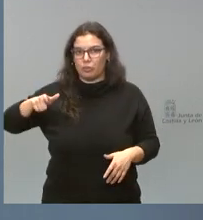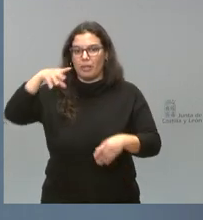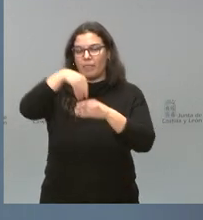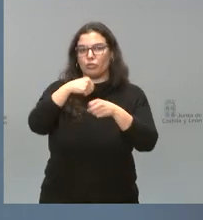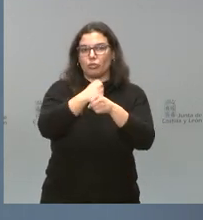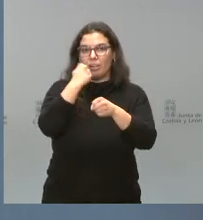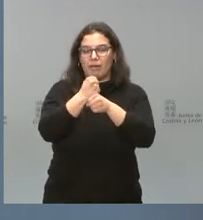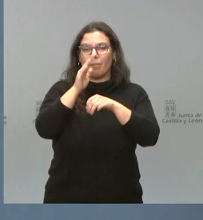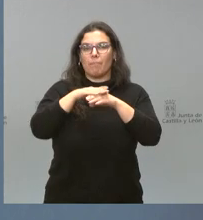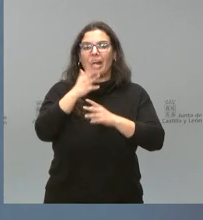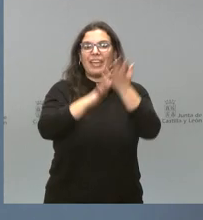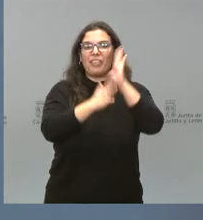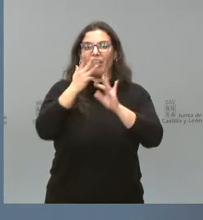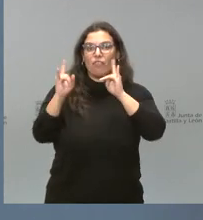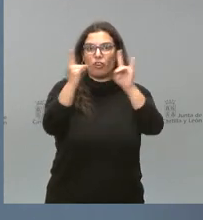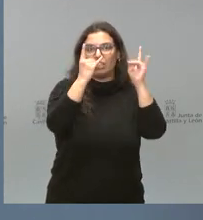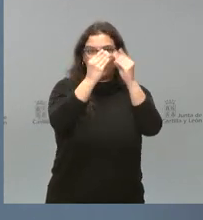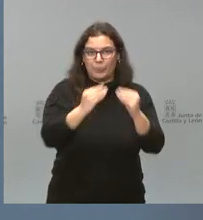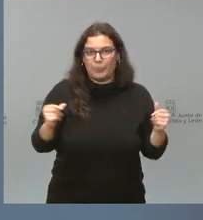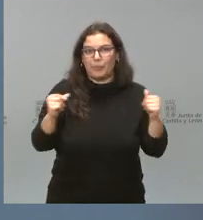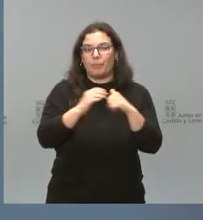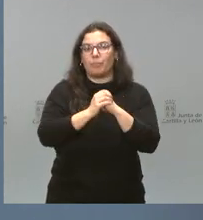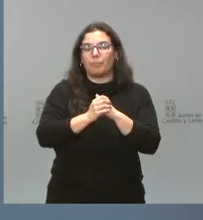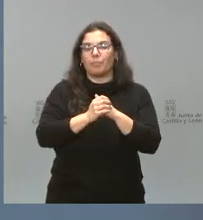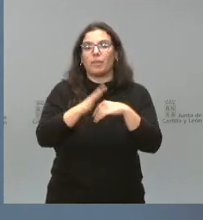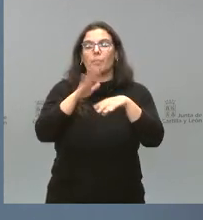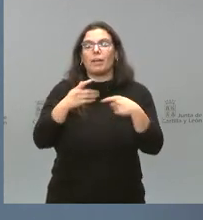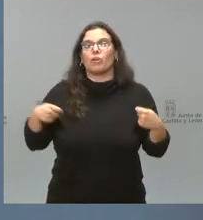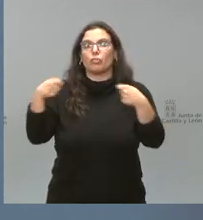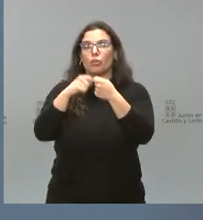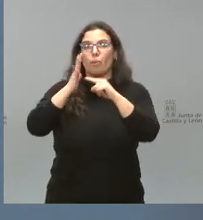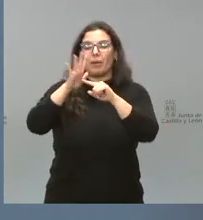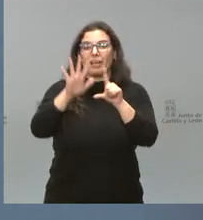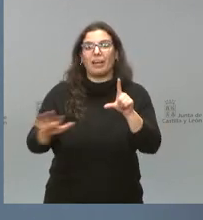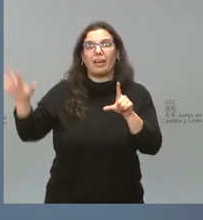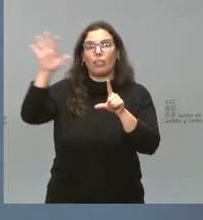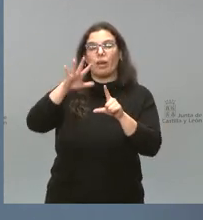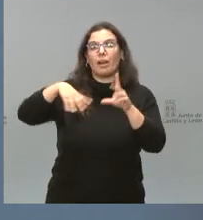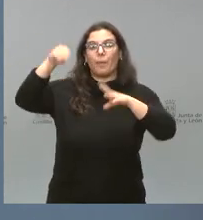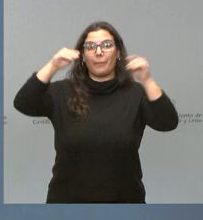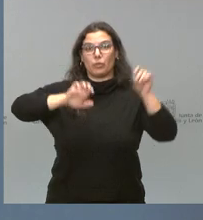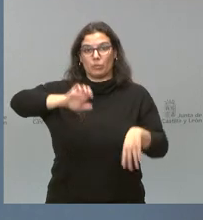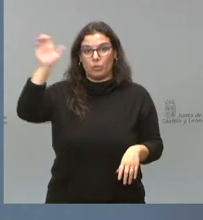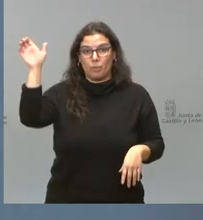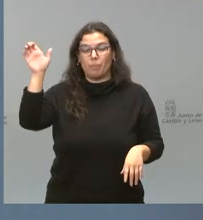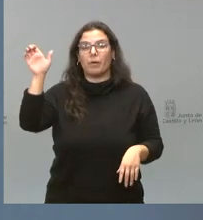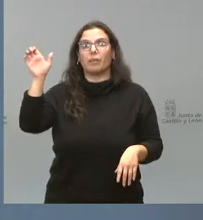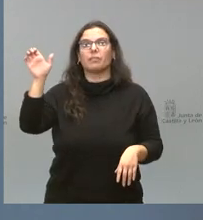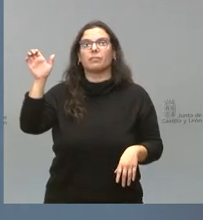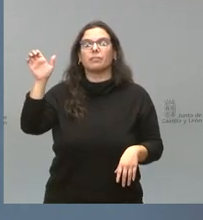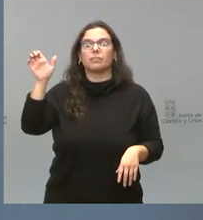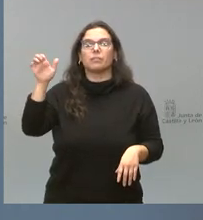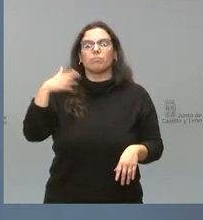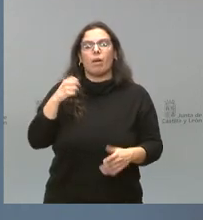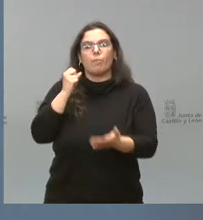incendios forestales. Para el consorcio Parque Nacional Picos de Europa se acuerda apostar